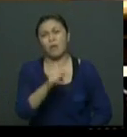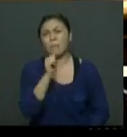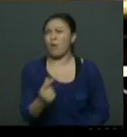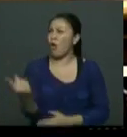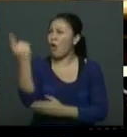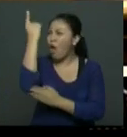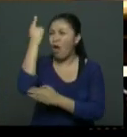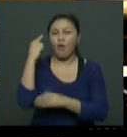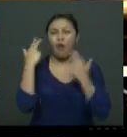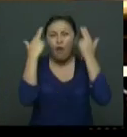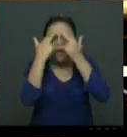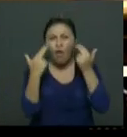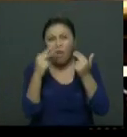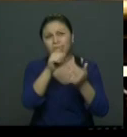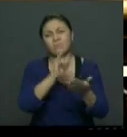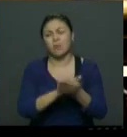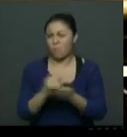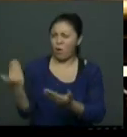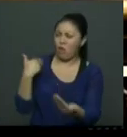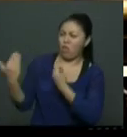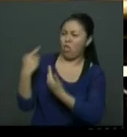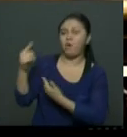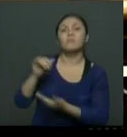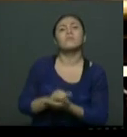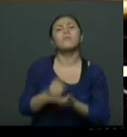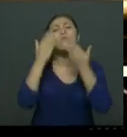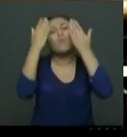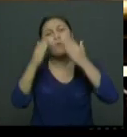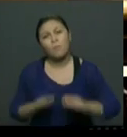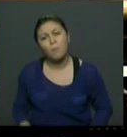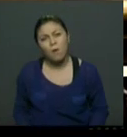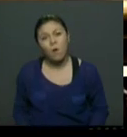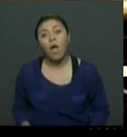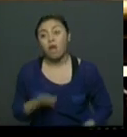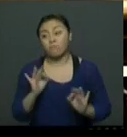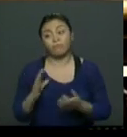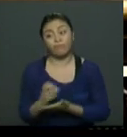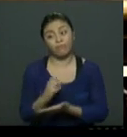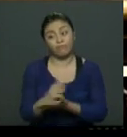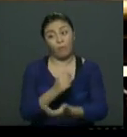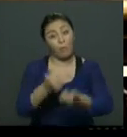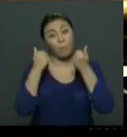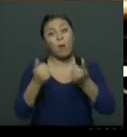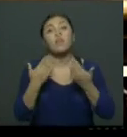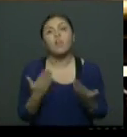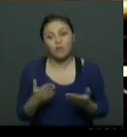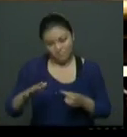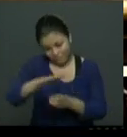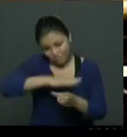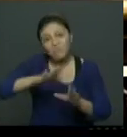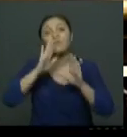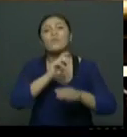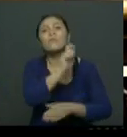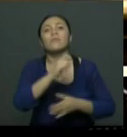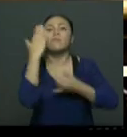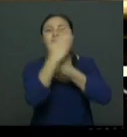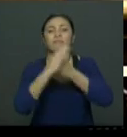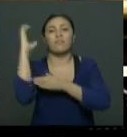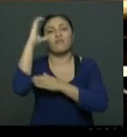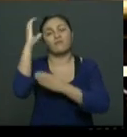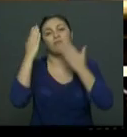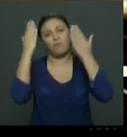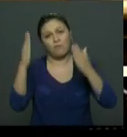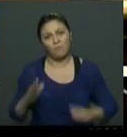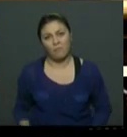por el clientelismo, política que utilizan para clientelizar también al pueblo colombiano y utilizarlo a su amaño en los